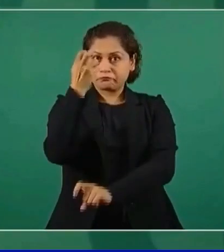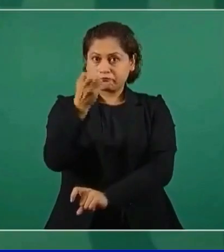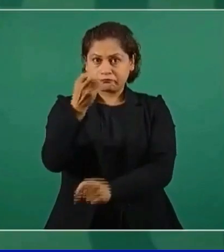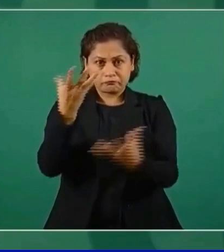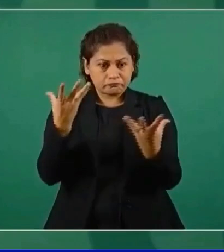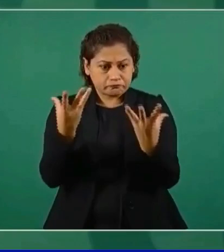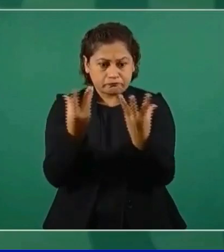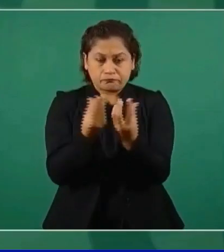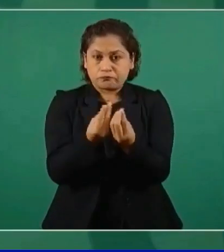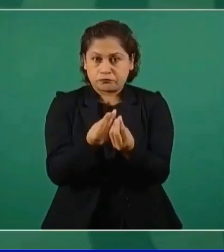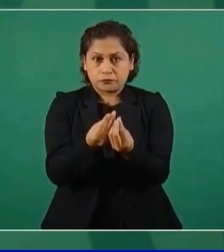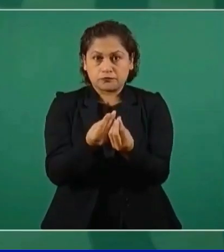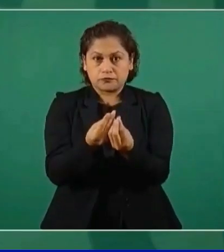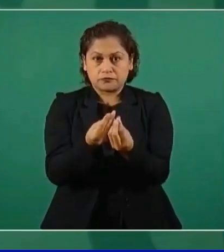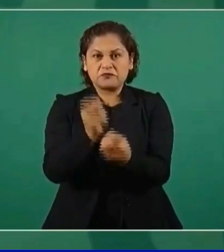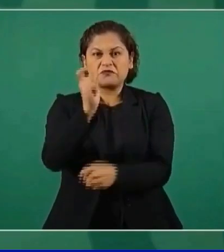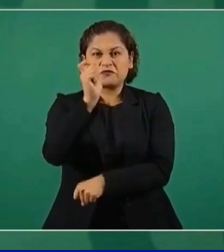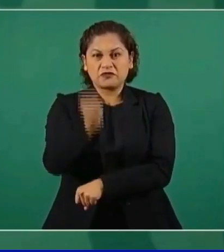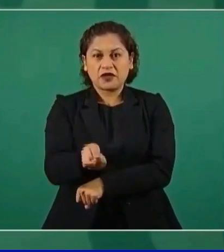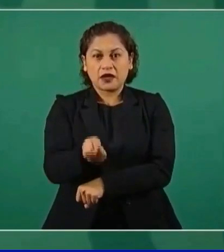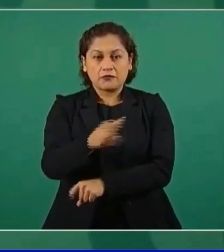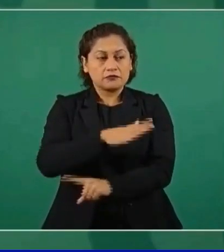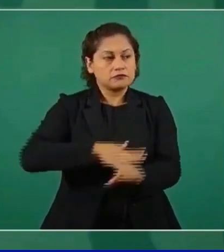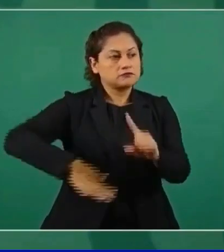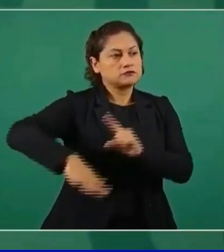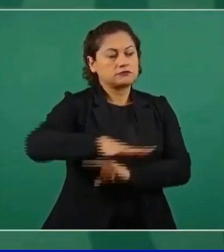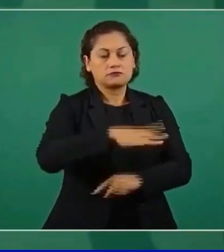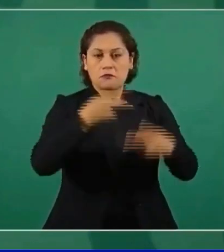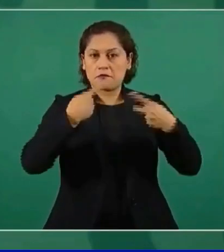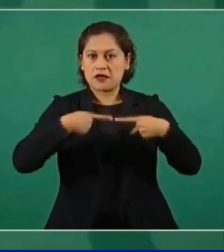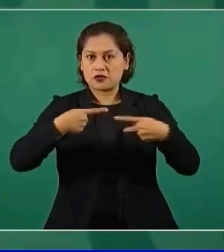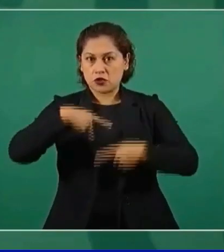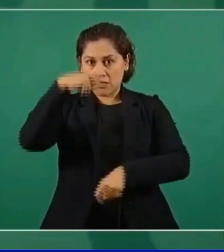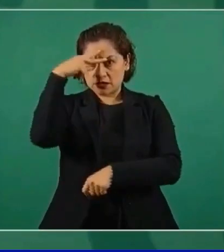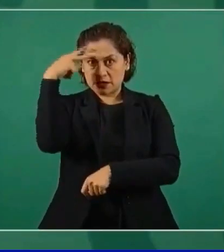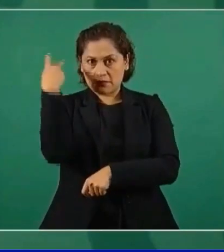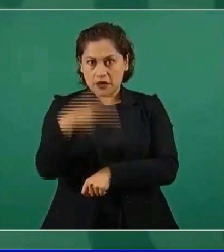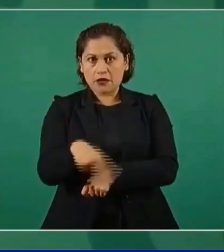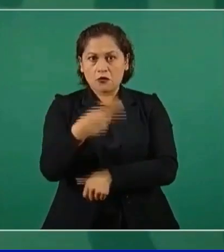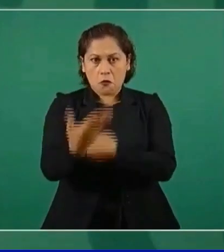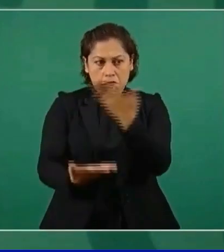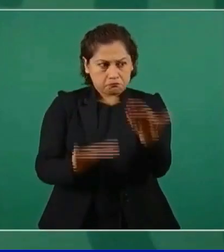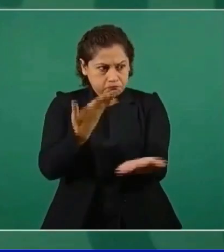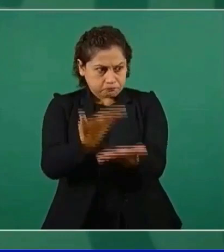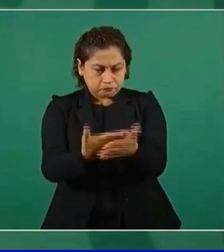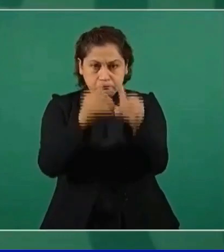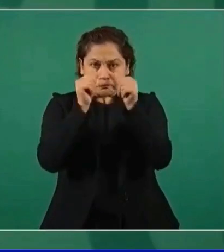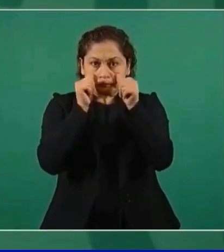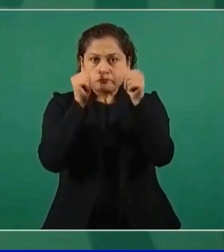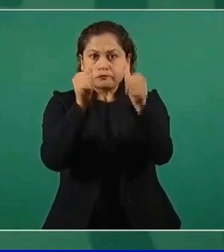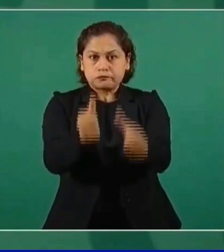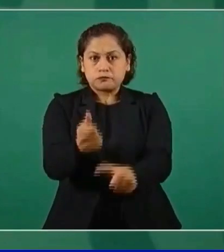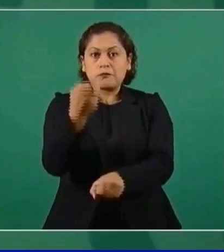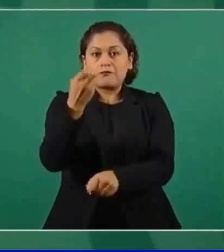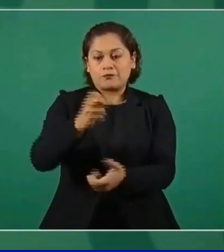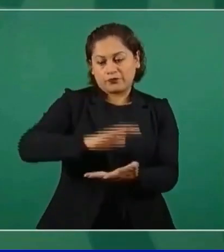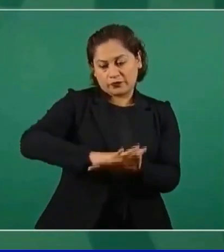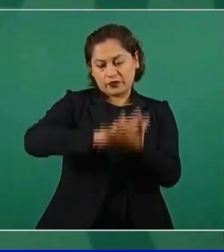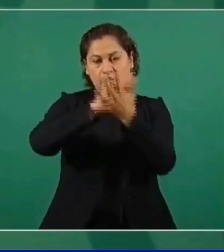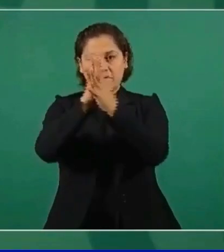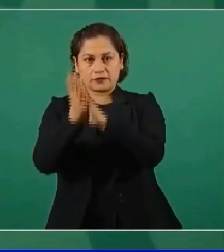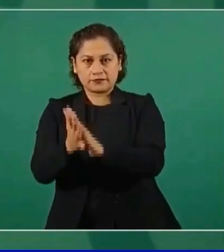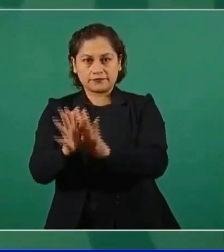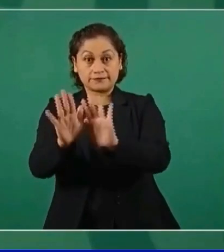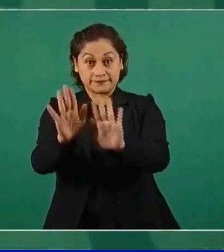Es servir al pueblo, transformar la mejor definición de lo que es la política.